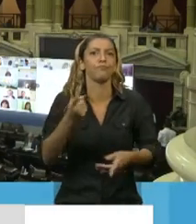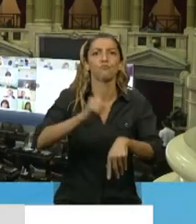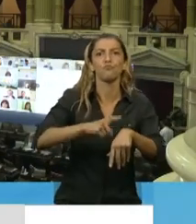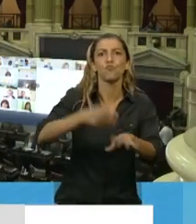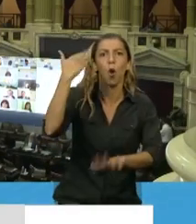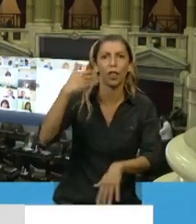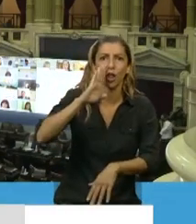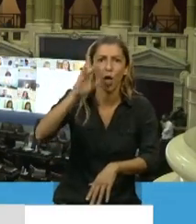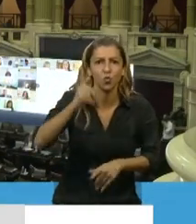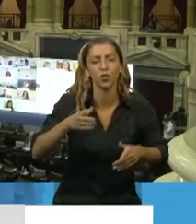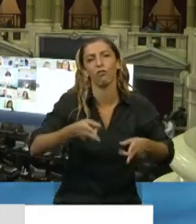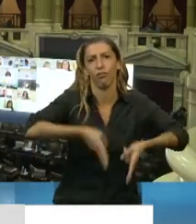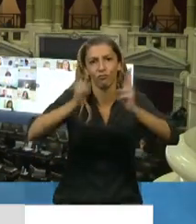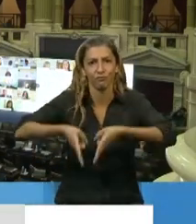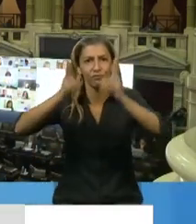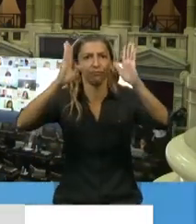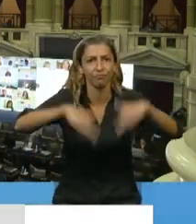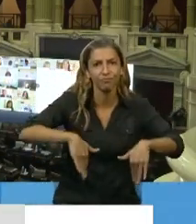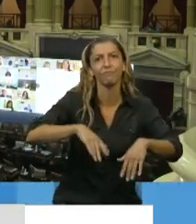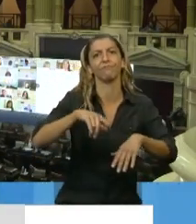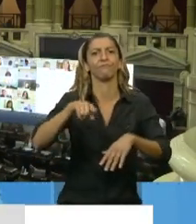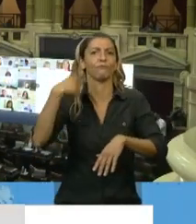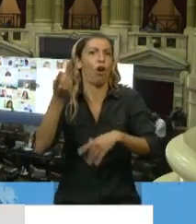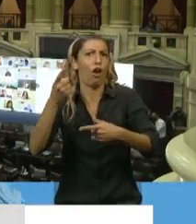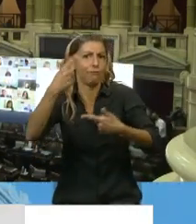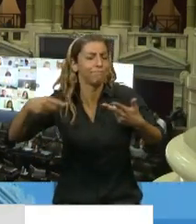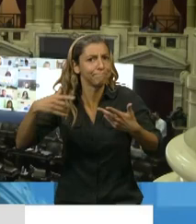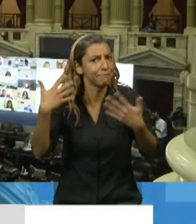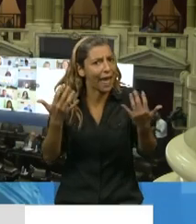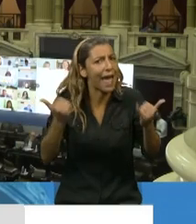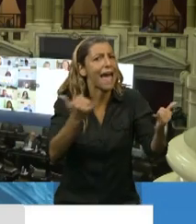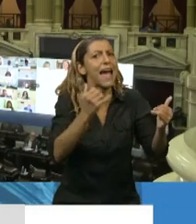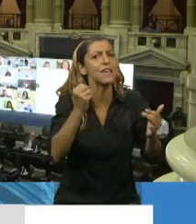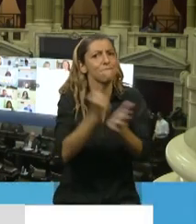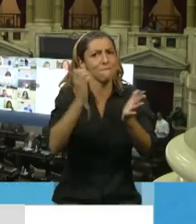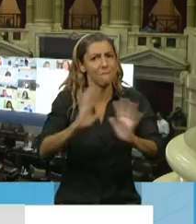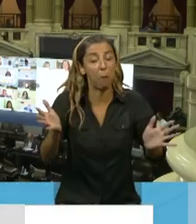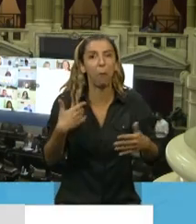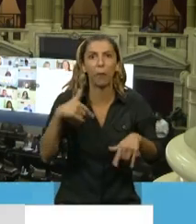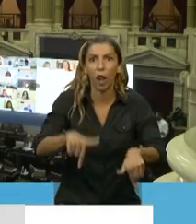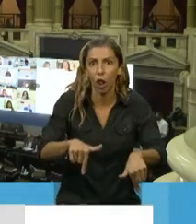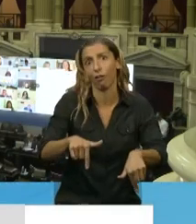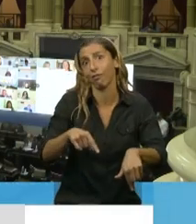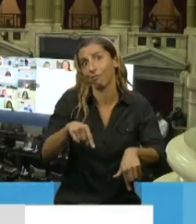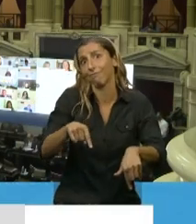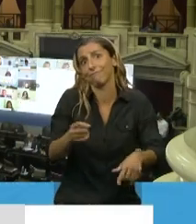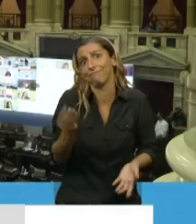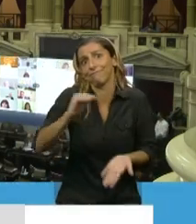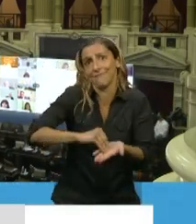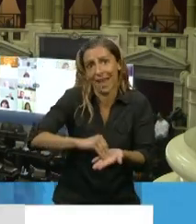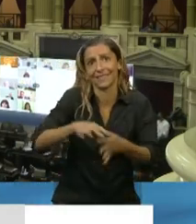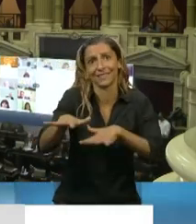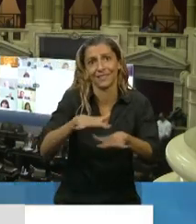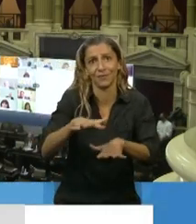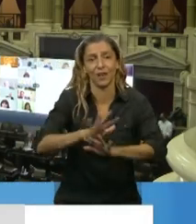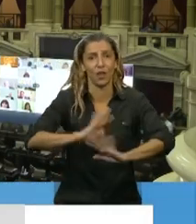afectaban a distintos universos de la población, pero no al conjunto de la humanidad. Y este es uno de esos momentos. Y sin duda va a traer un antes y un después. Y hay muchas